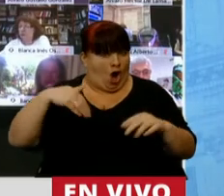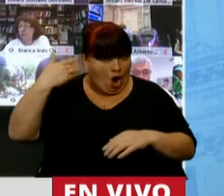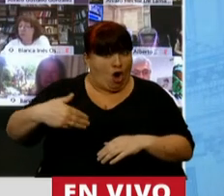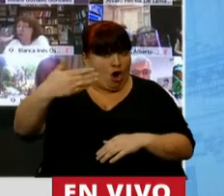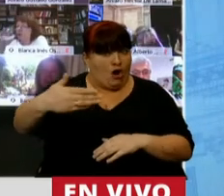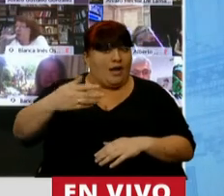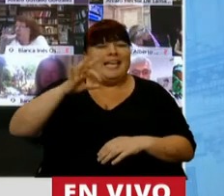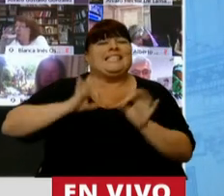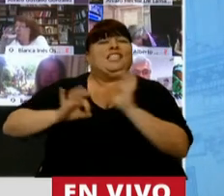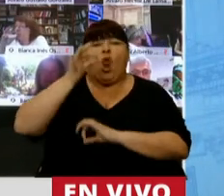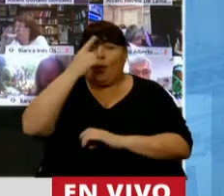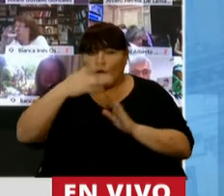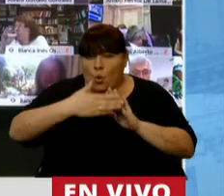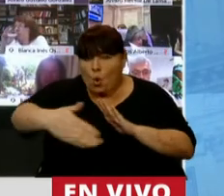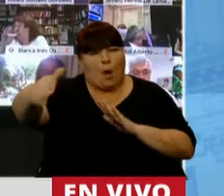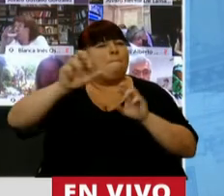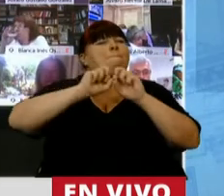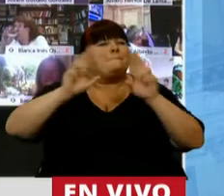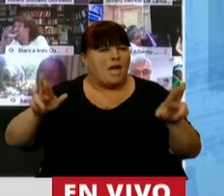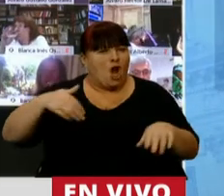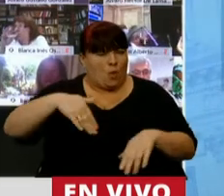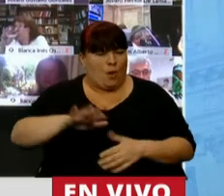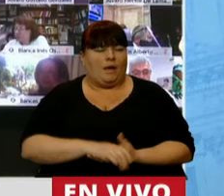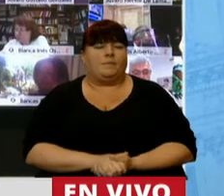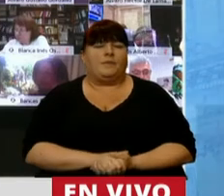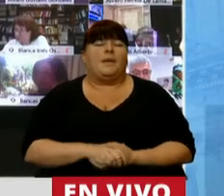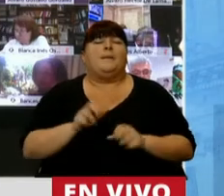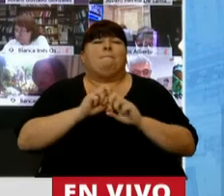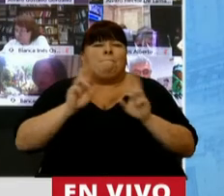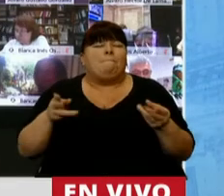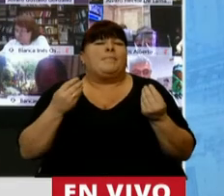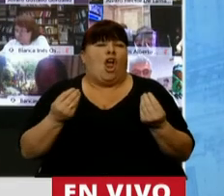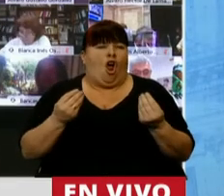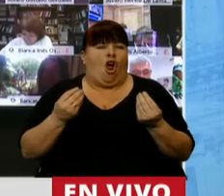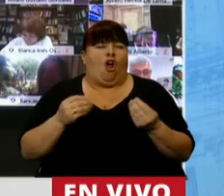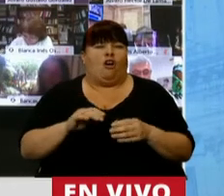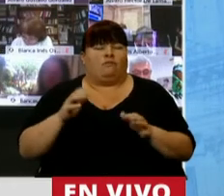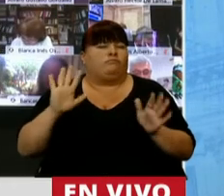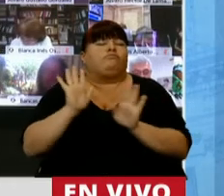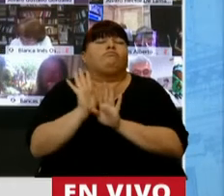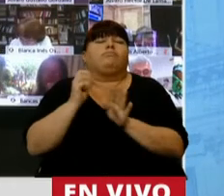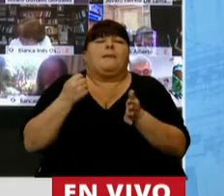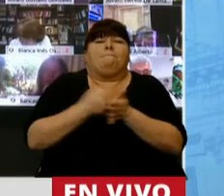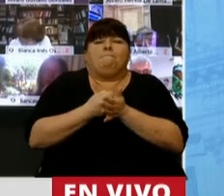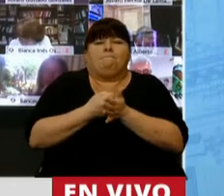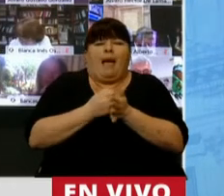transcurra el siglo XXI. Se van a agudizar una compleja red de impactos